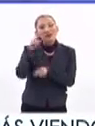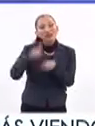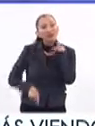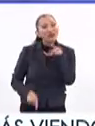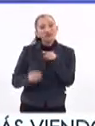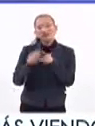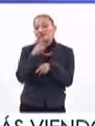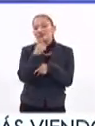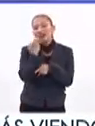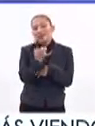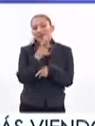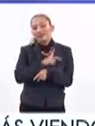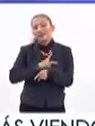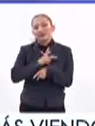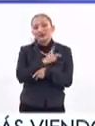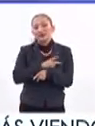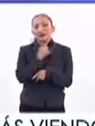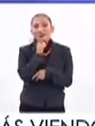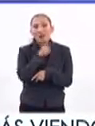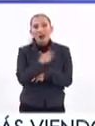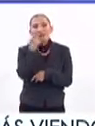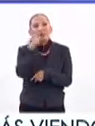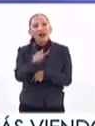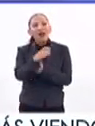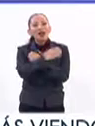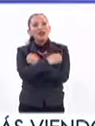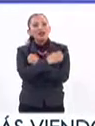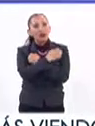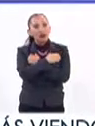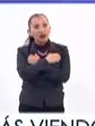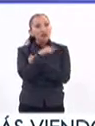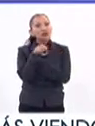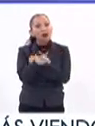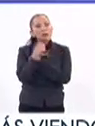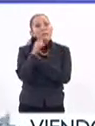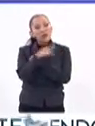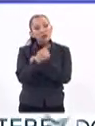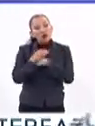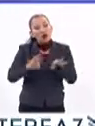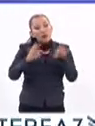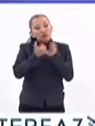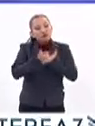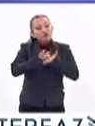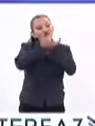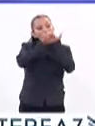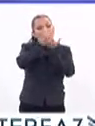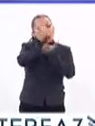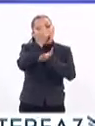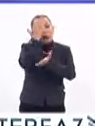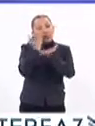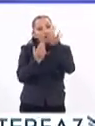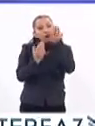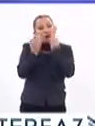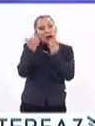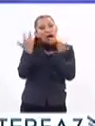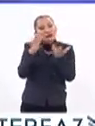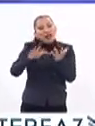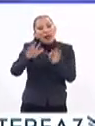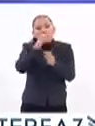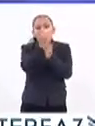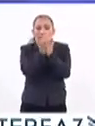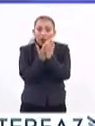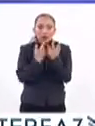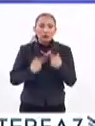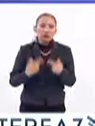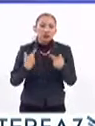erradicar este virus, sino también para que la educación sea parte fundamental de, pues, lograr que cada vez